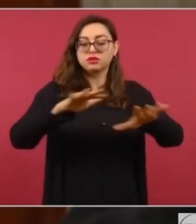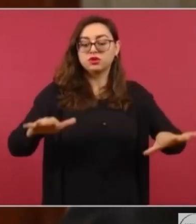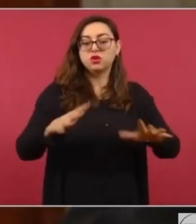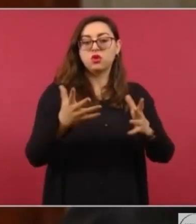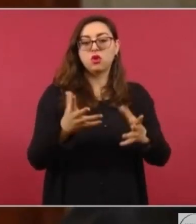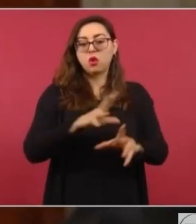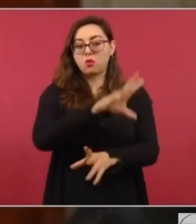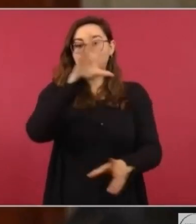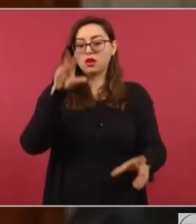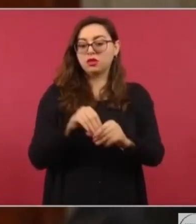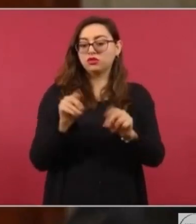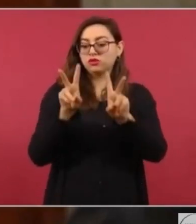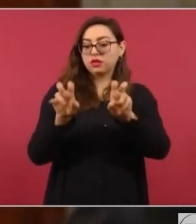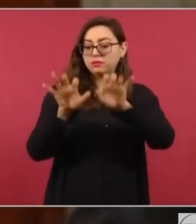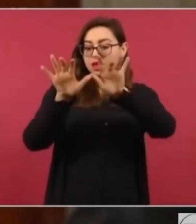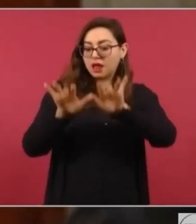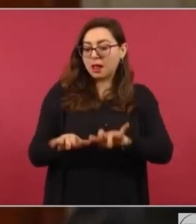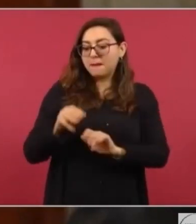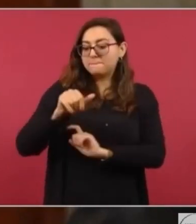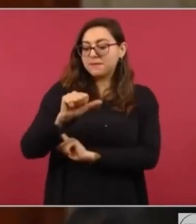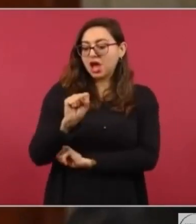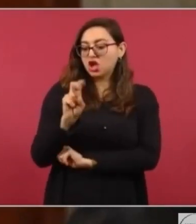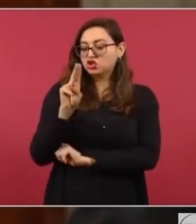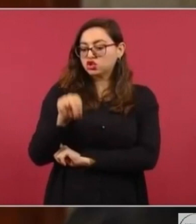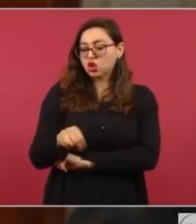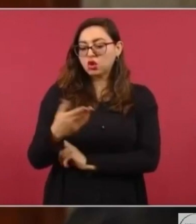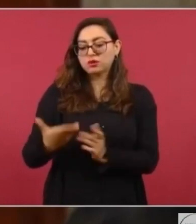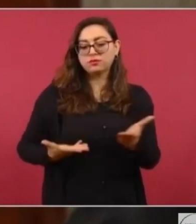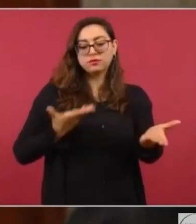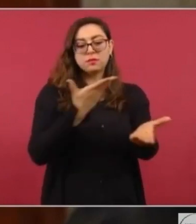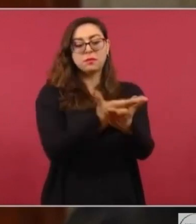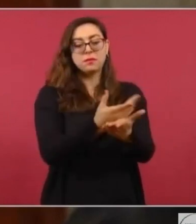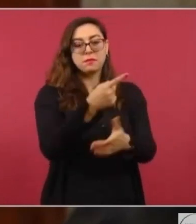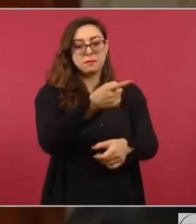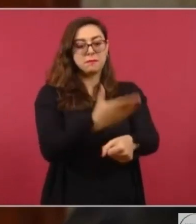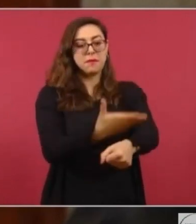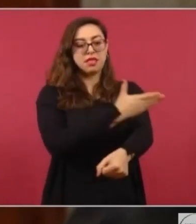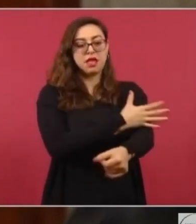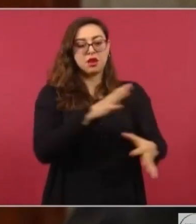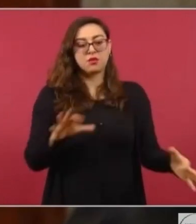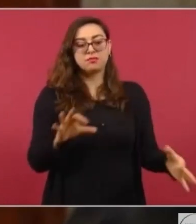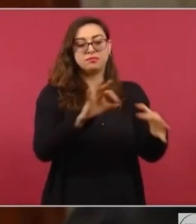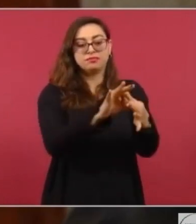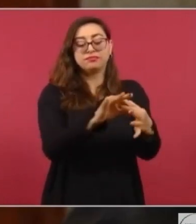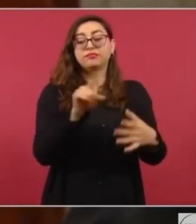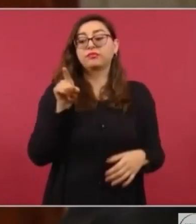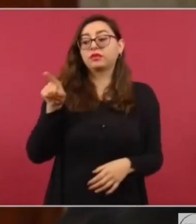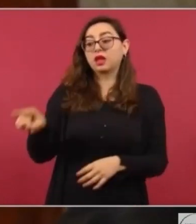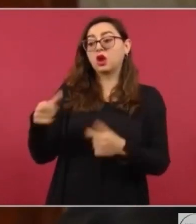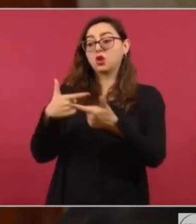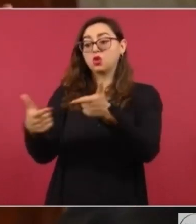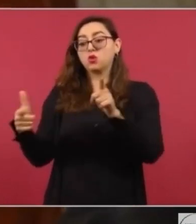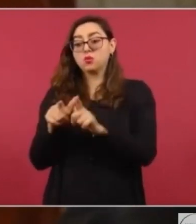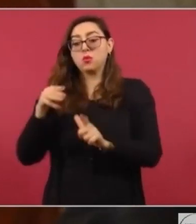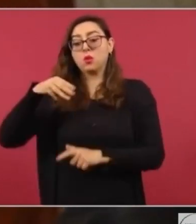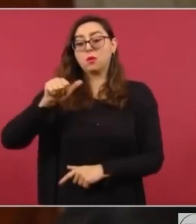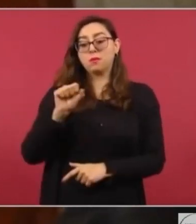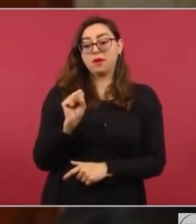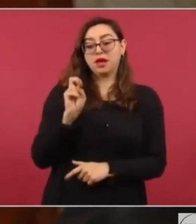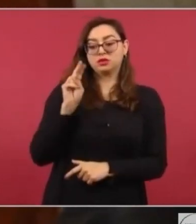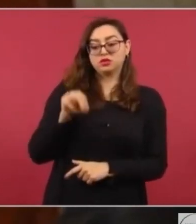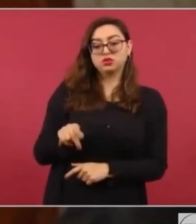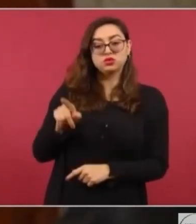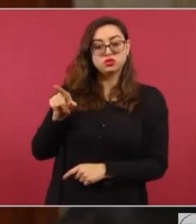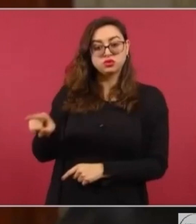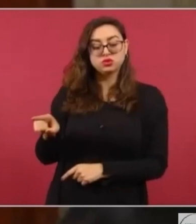plantean a usted, si hay la oportunidad de que esa logia masonica, que todavía